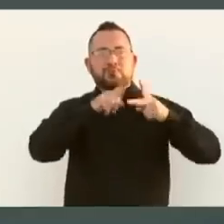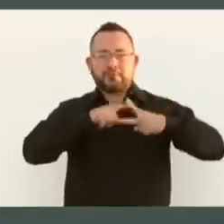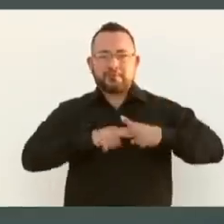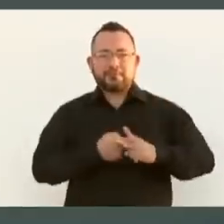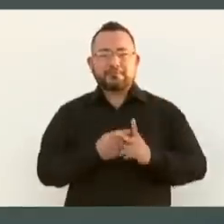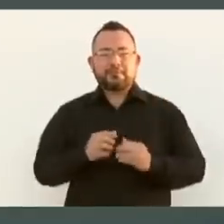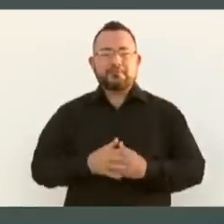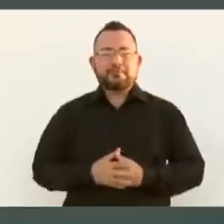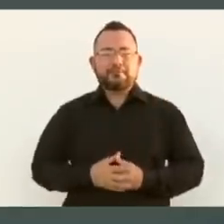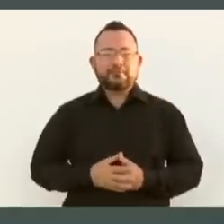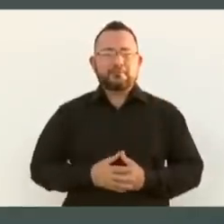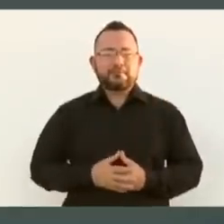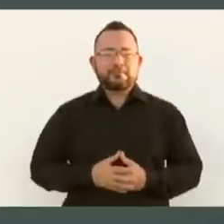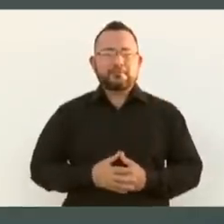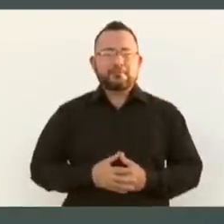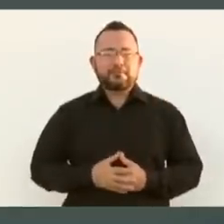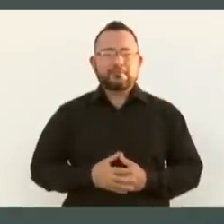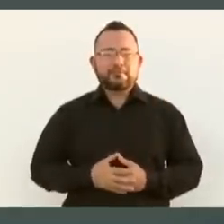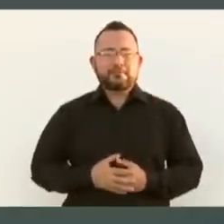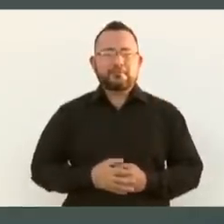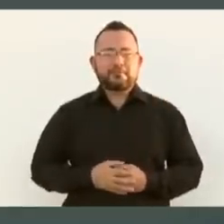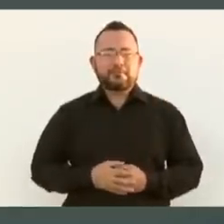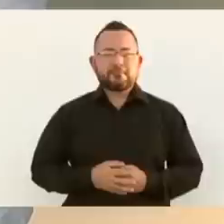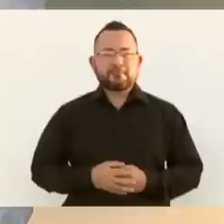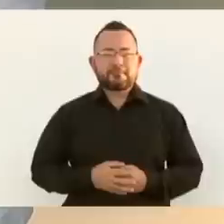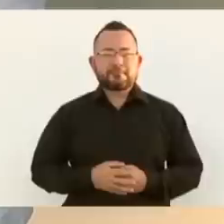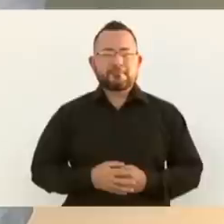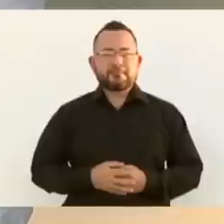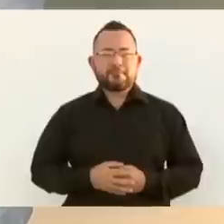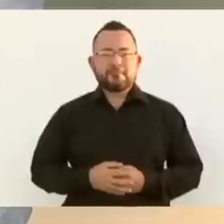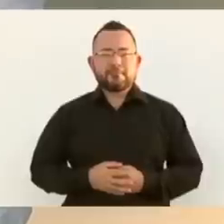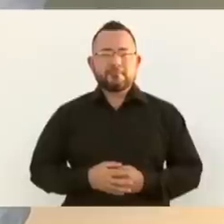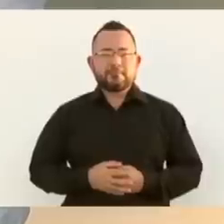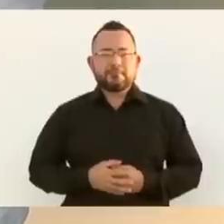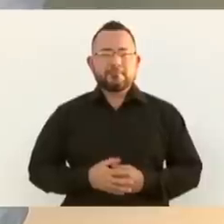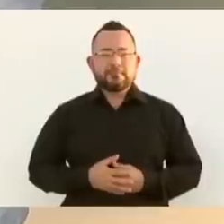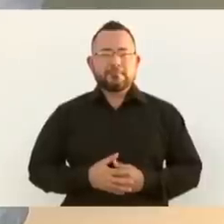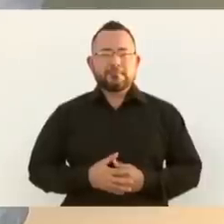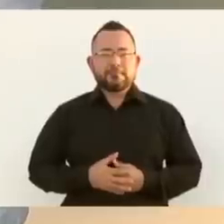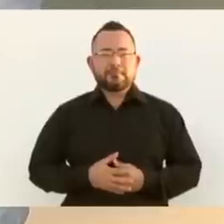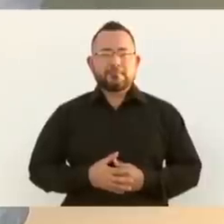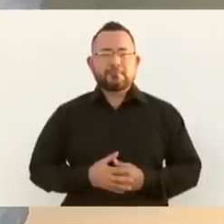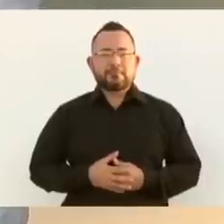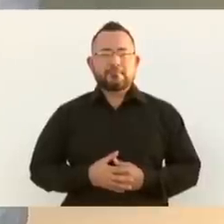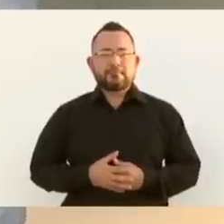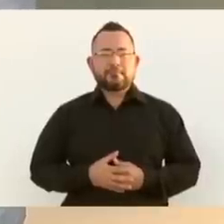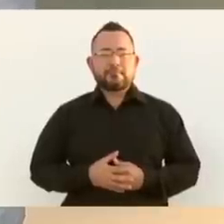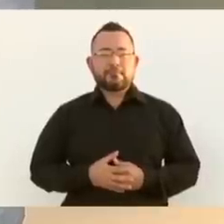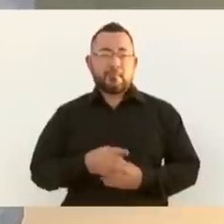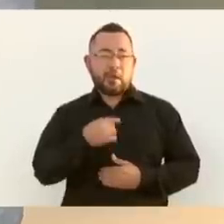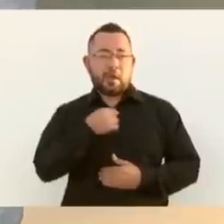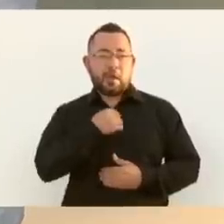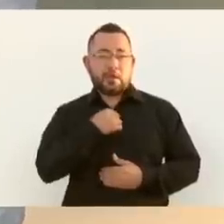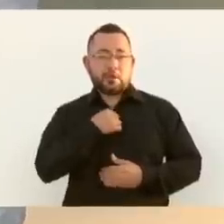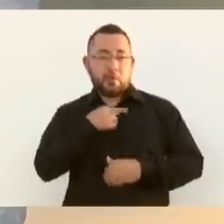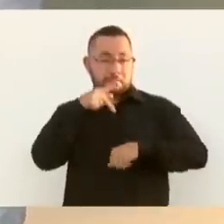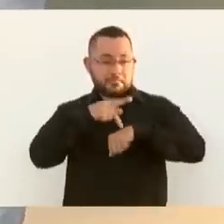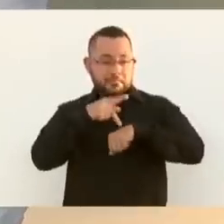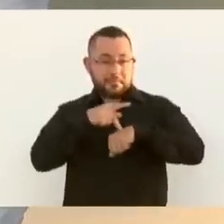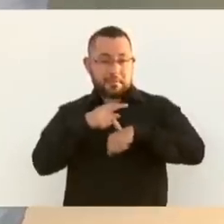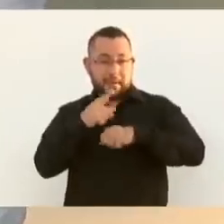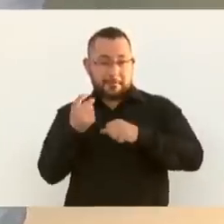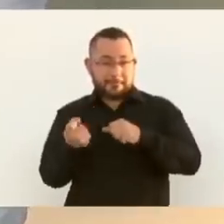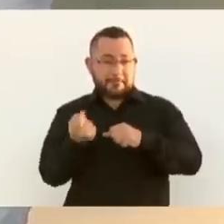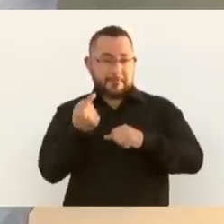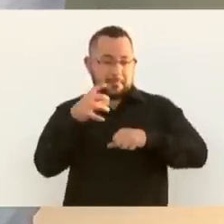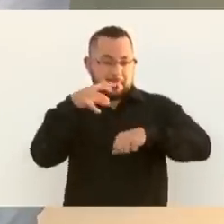soy muy dado a poner primeras piedras, no